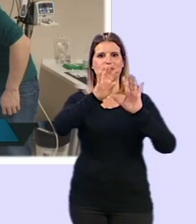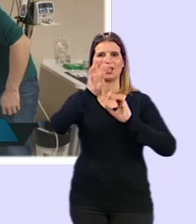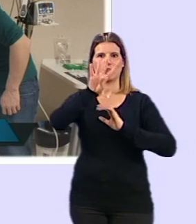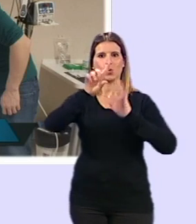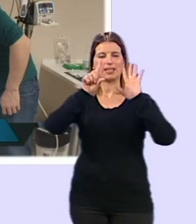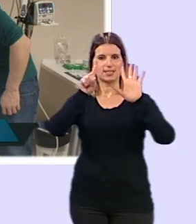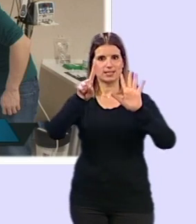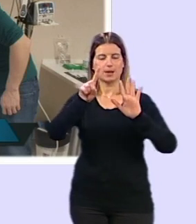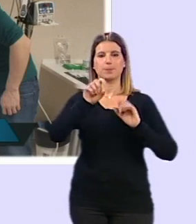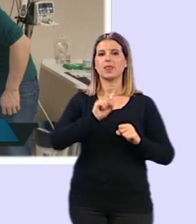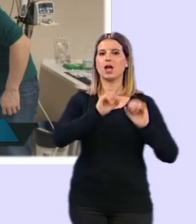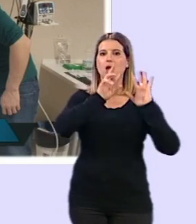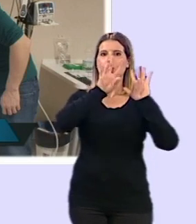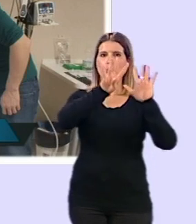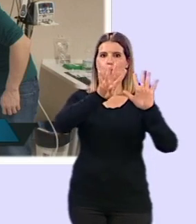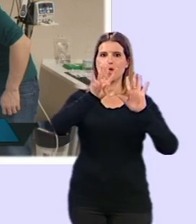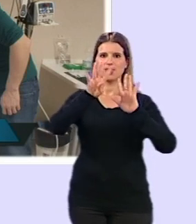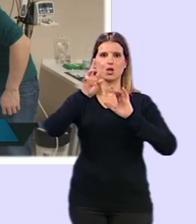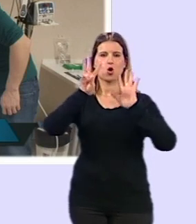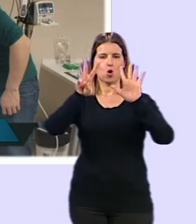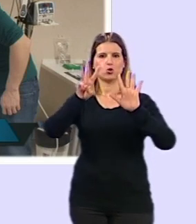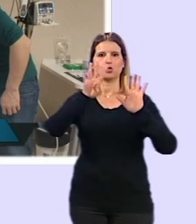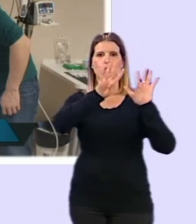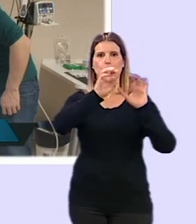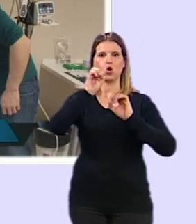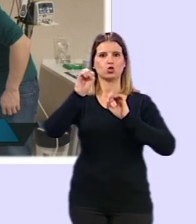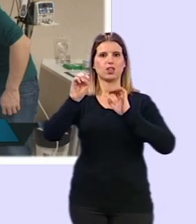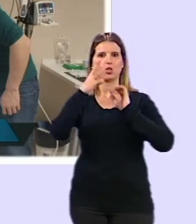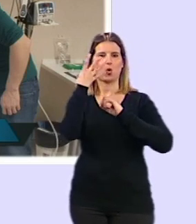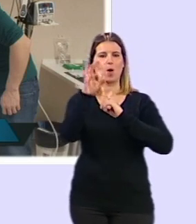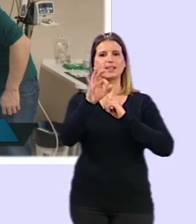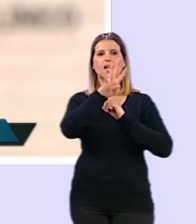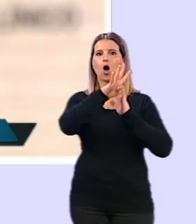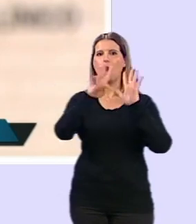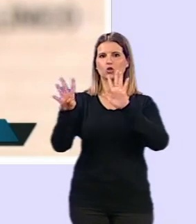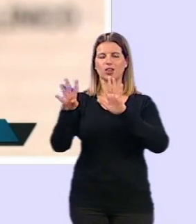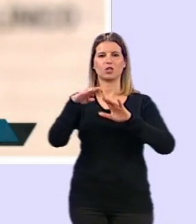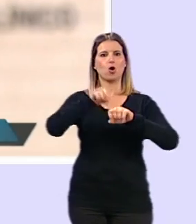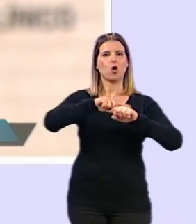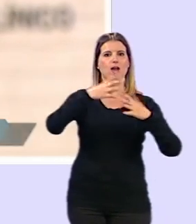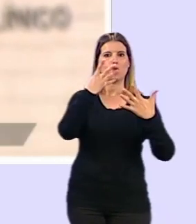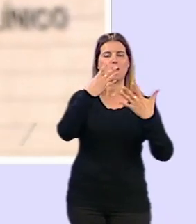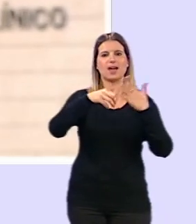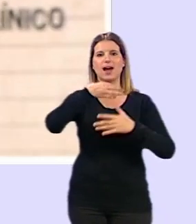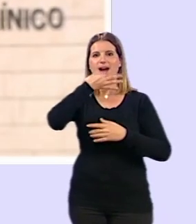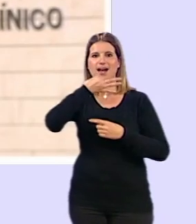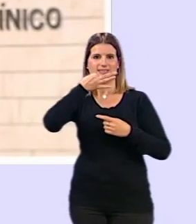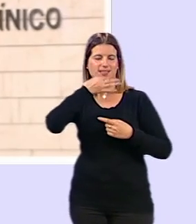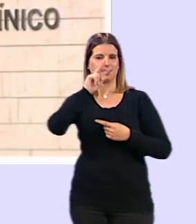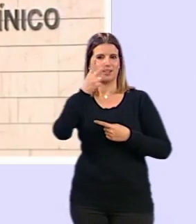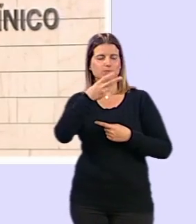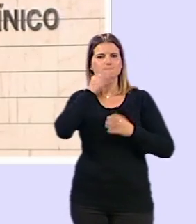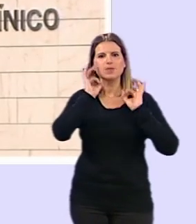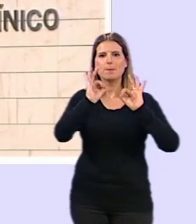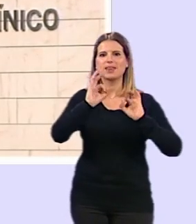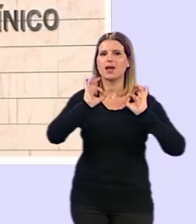y 958-840-800 en horario de 9 a 2 de la tarde donde los especialistas del